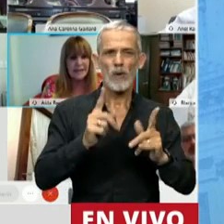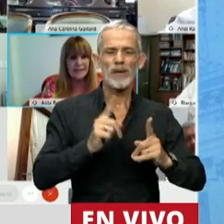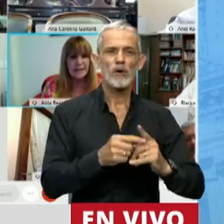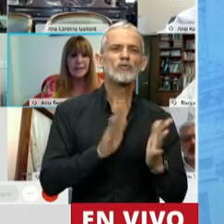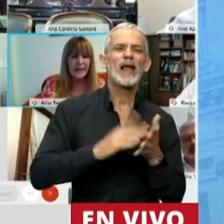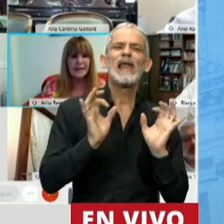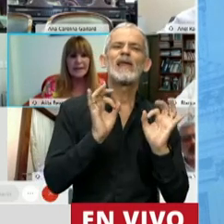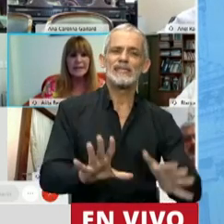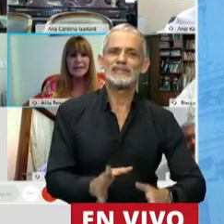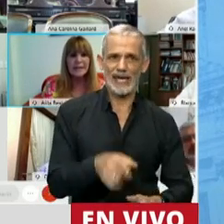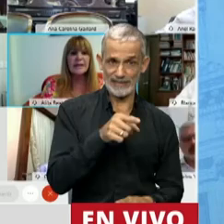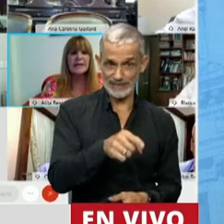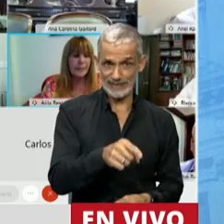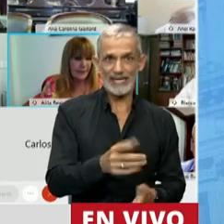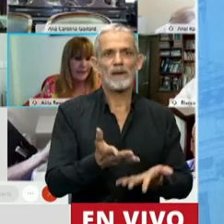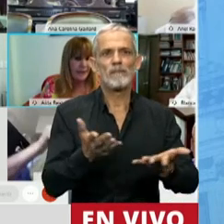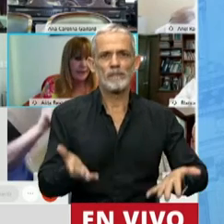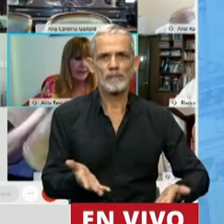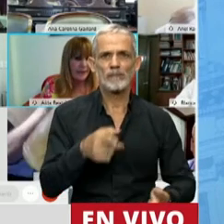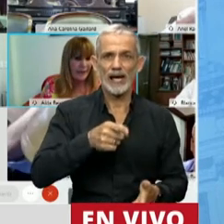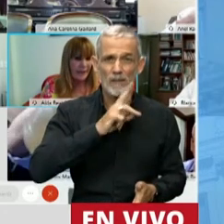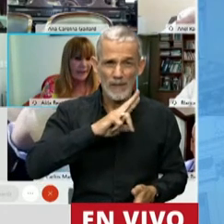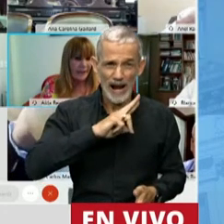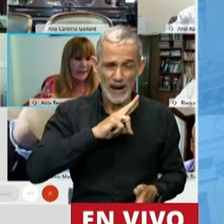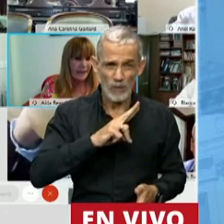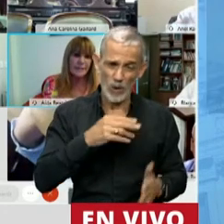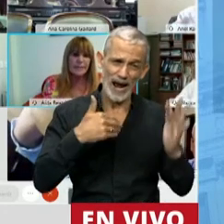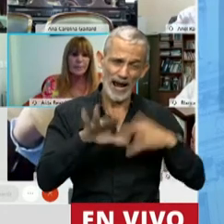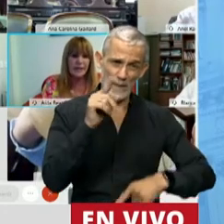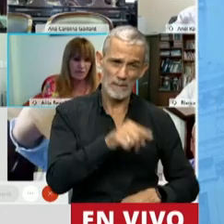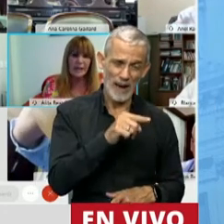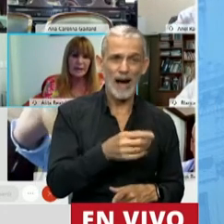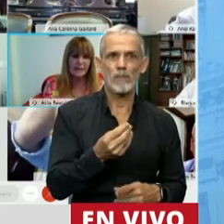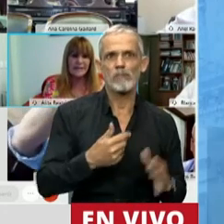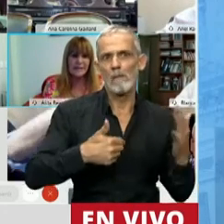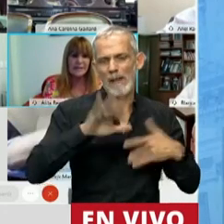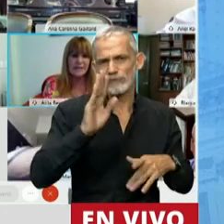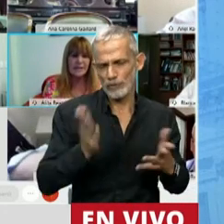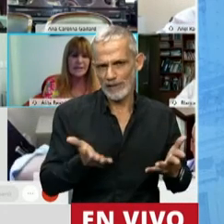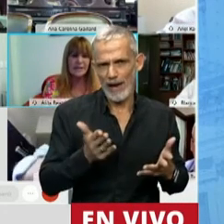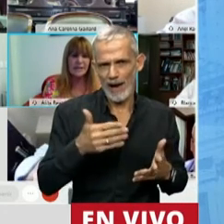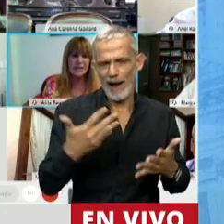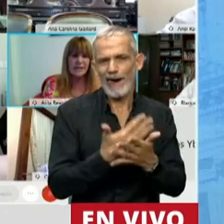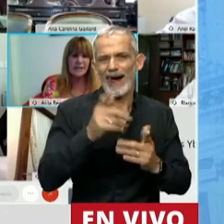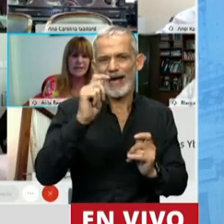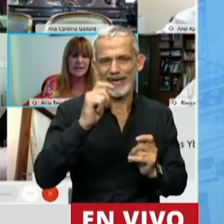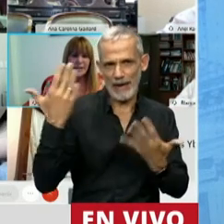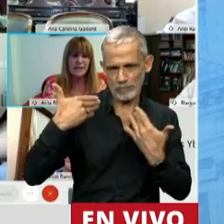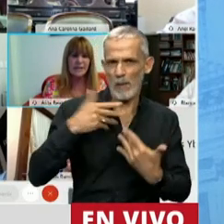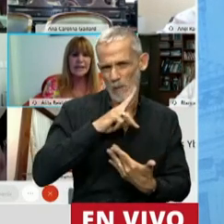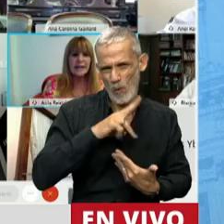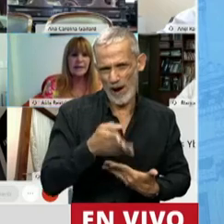licencias para la mujer, fundamentalmente, porque la mayoría de las veces son las mujeres,